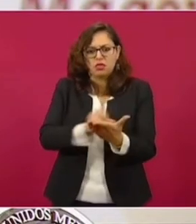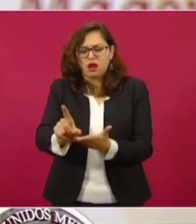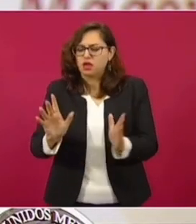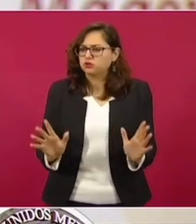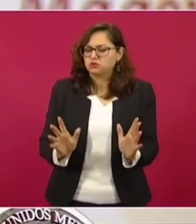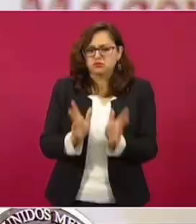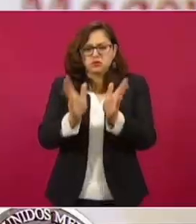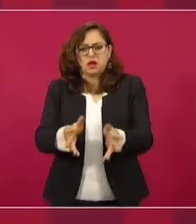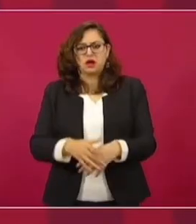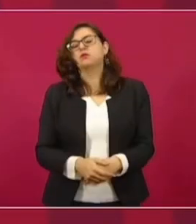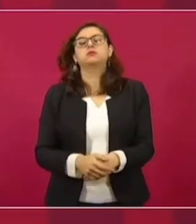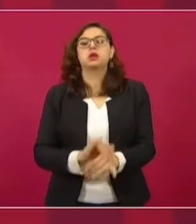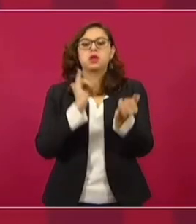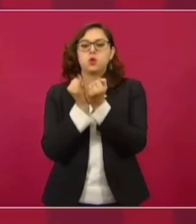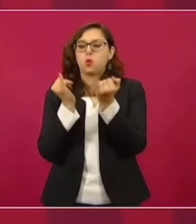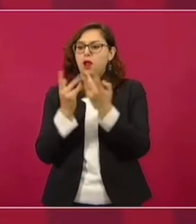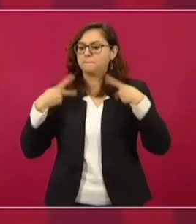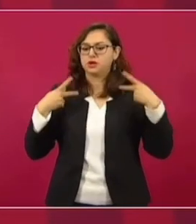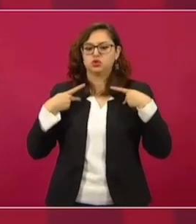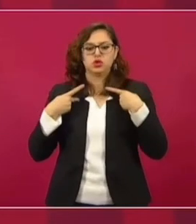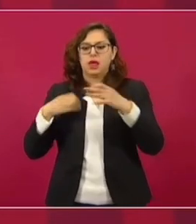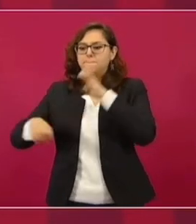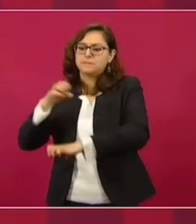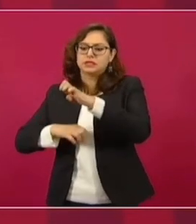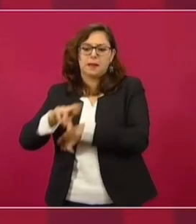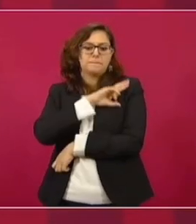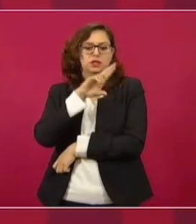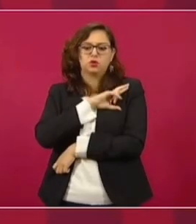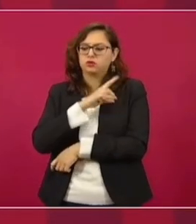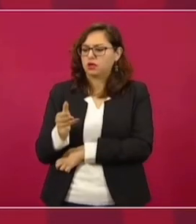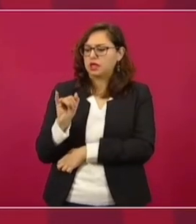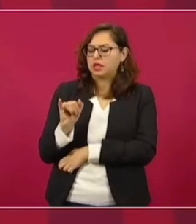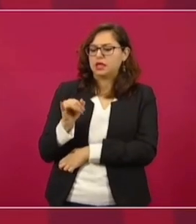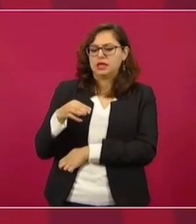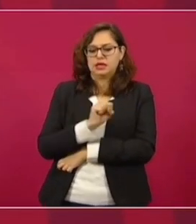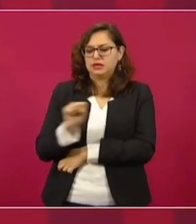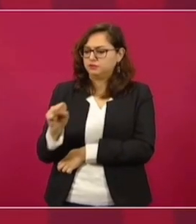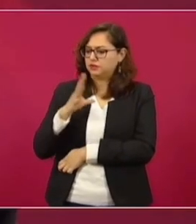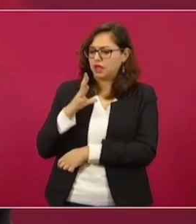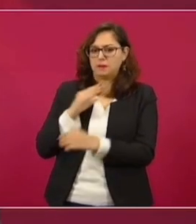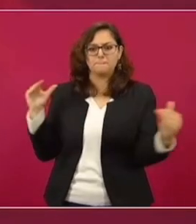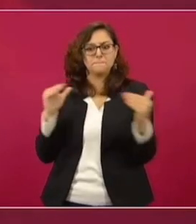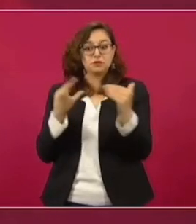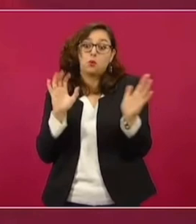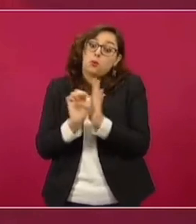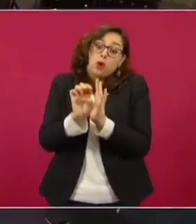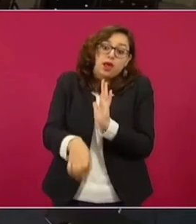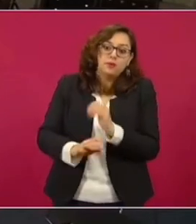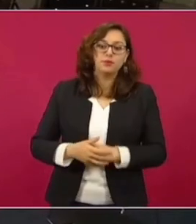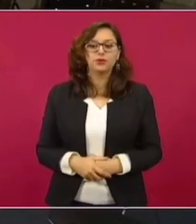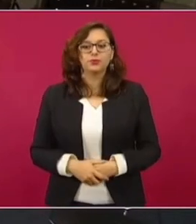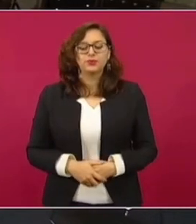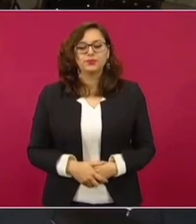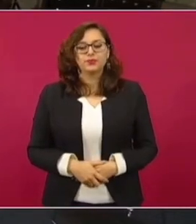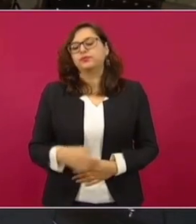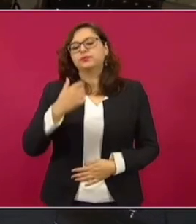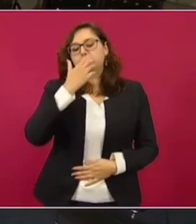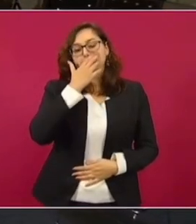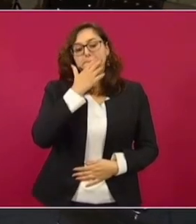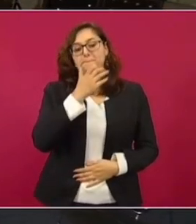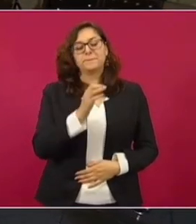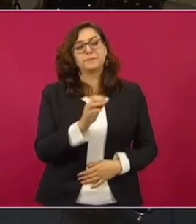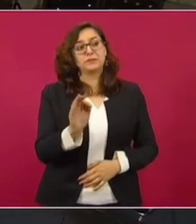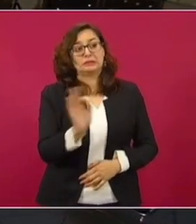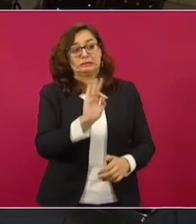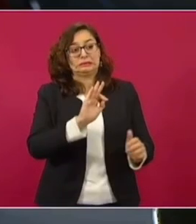trabajador de una empresa particular, pues tiene derecho a recibir atención el Instituto Mexicano del Seguro Social. ¿Para que se instalaran menos